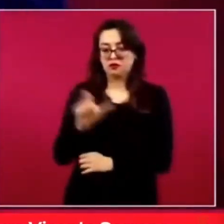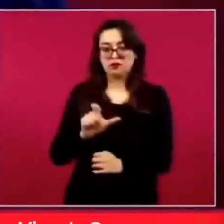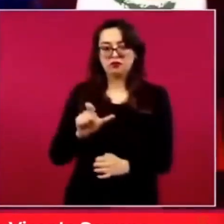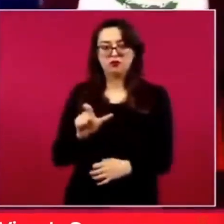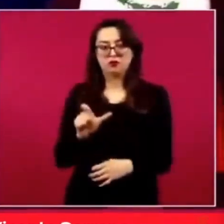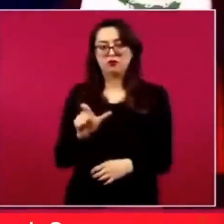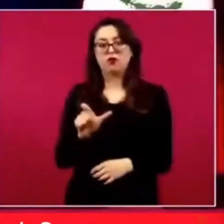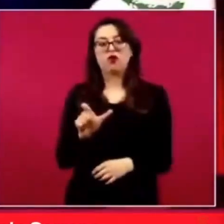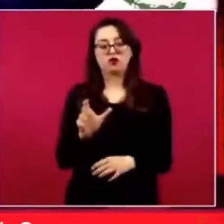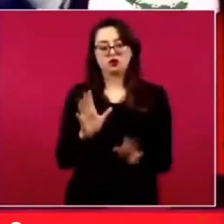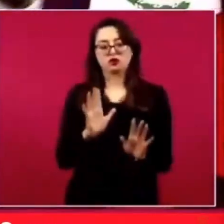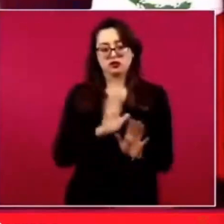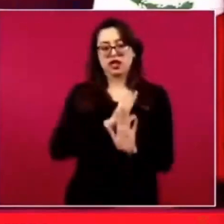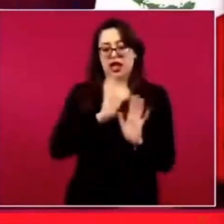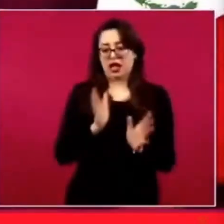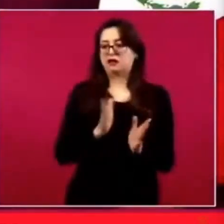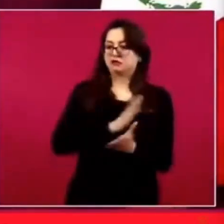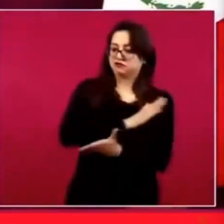descansó la gente de allá, ¿no?